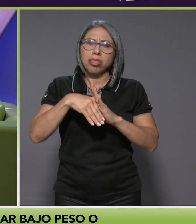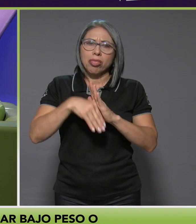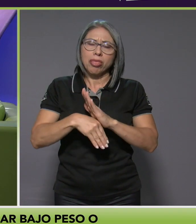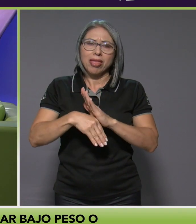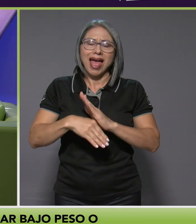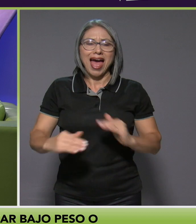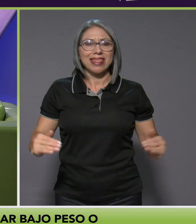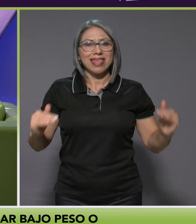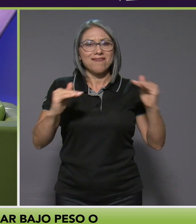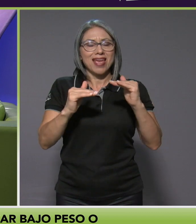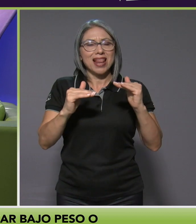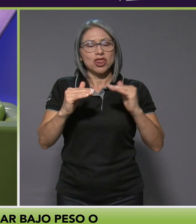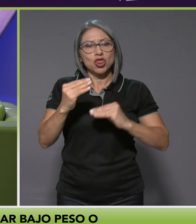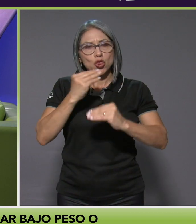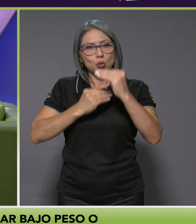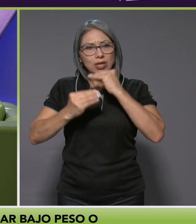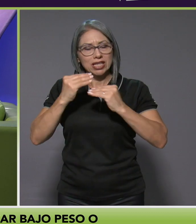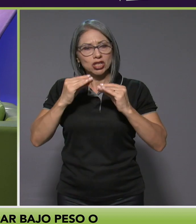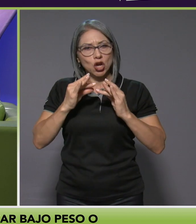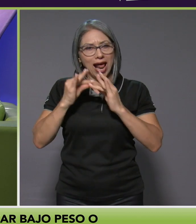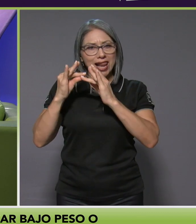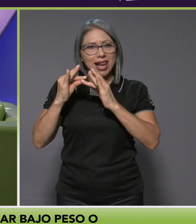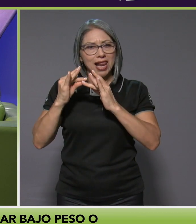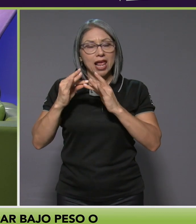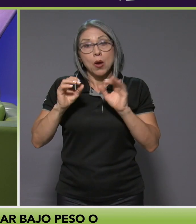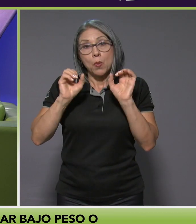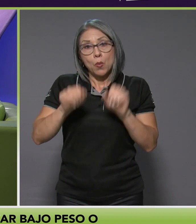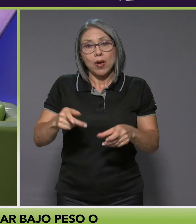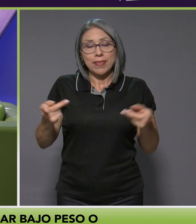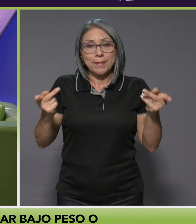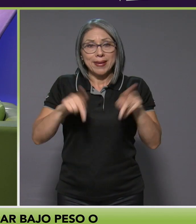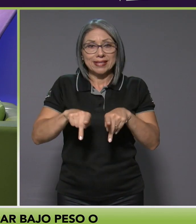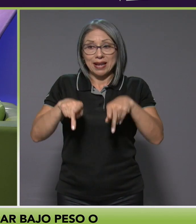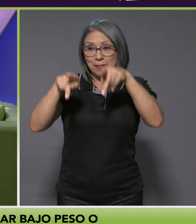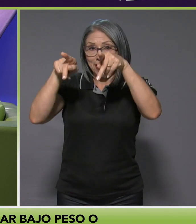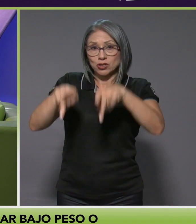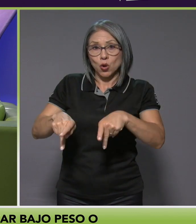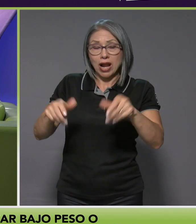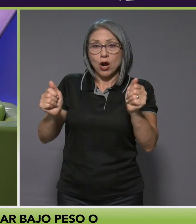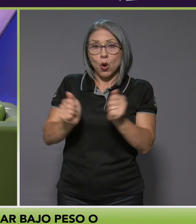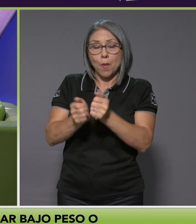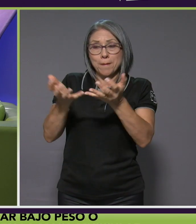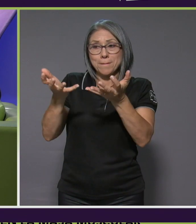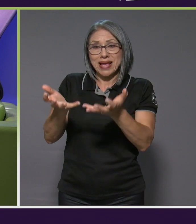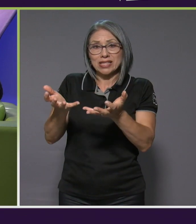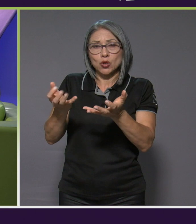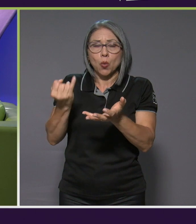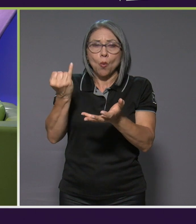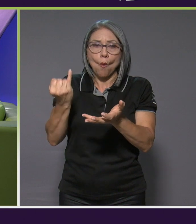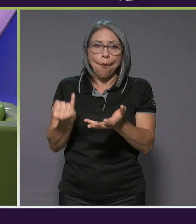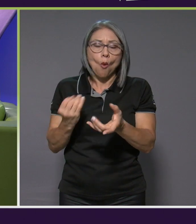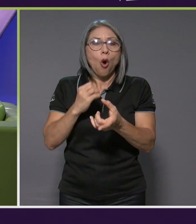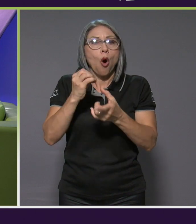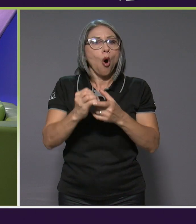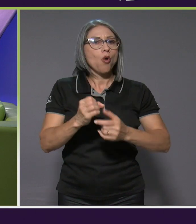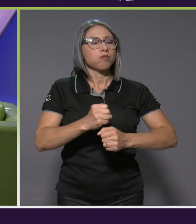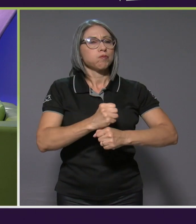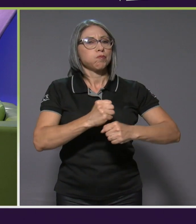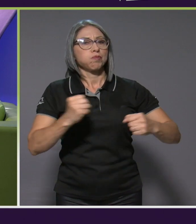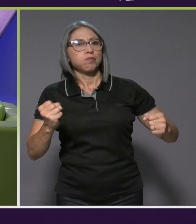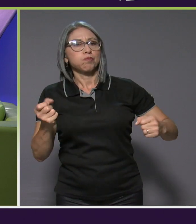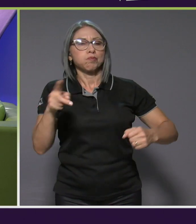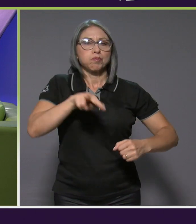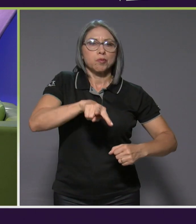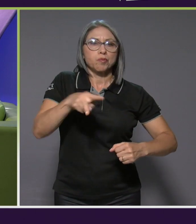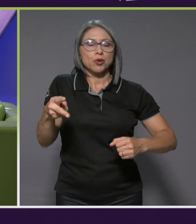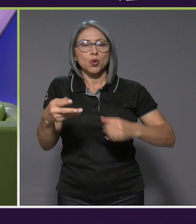podemos tener casos donde la persona puede tener o bajo peso o más bien un exceso de peso, pero en cualquiera de